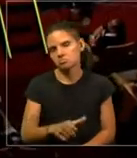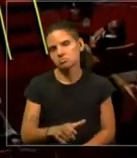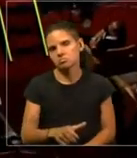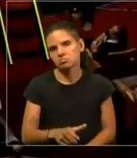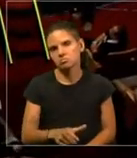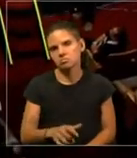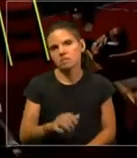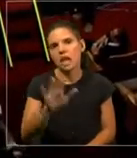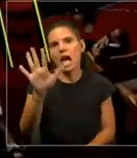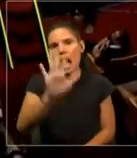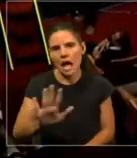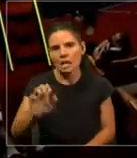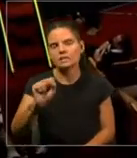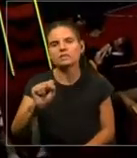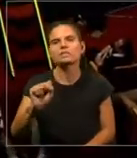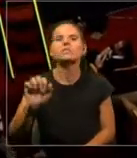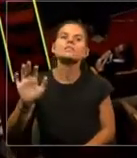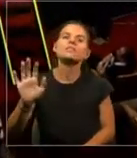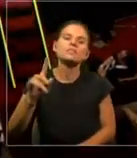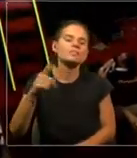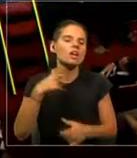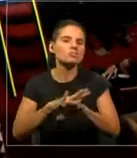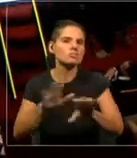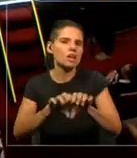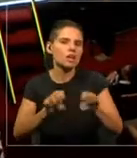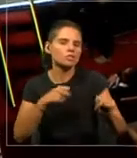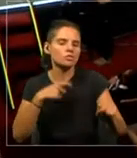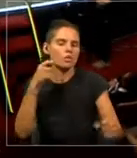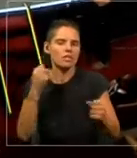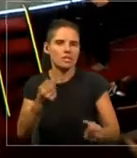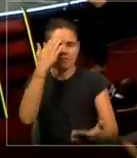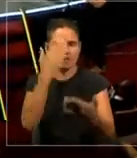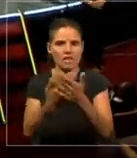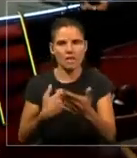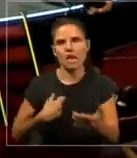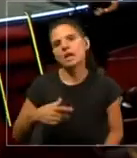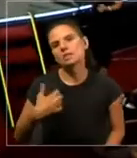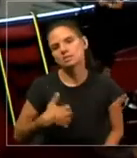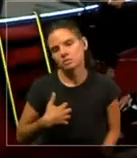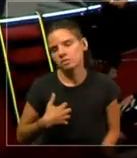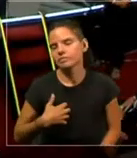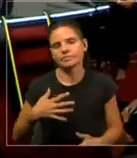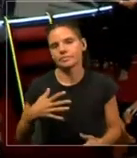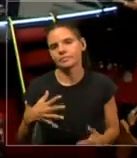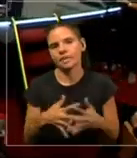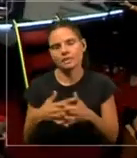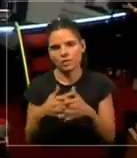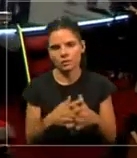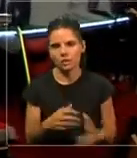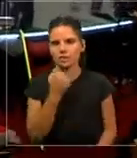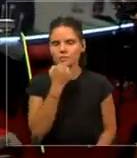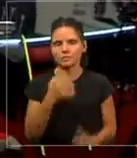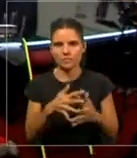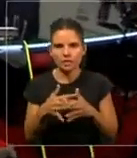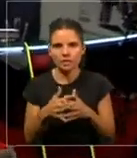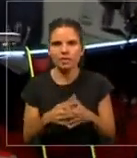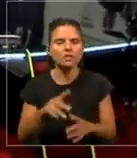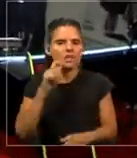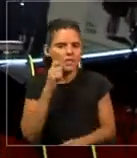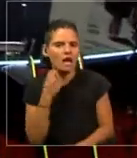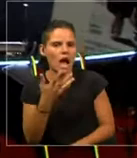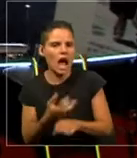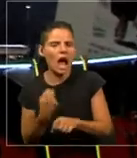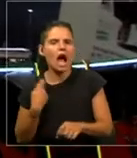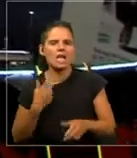está preparado para enfrentar a Estados Unidos. ¿Qué significa eso? Significa yo tengo misiles y ojivas